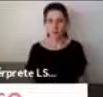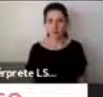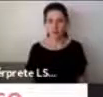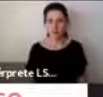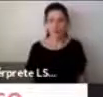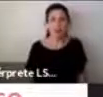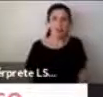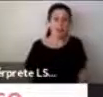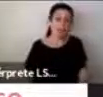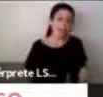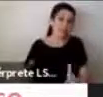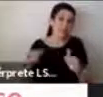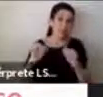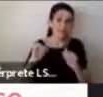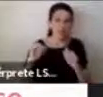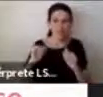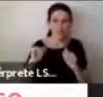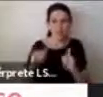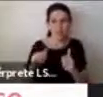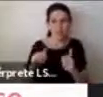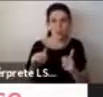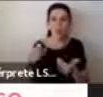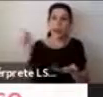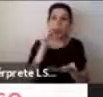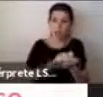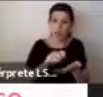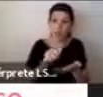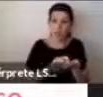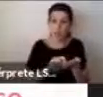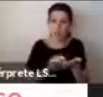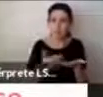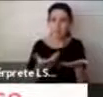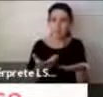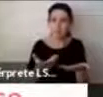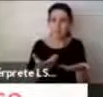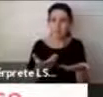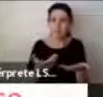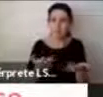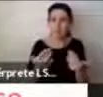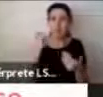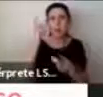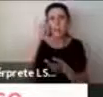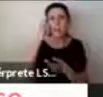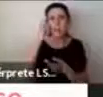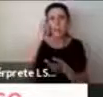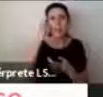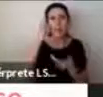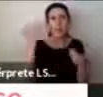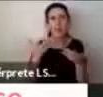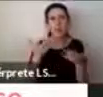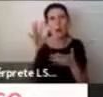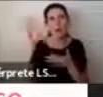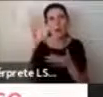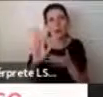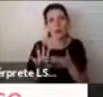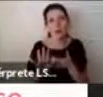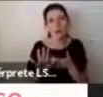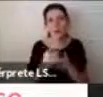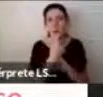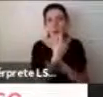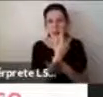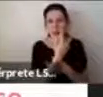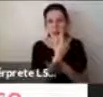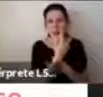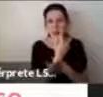en sí mismo porque escribir supuso pensar en cómo íbamos a contar las características de cada trastorno